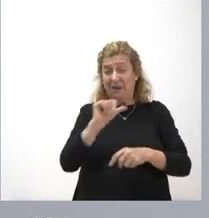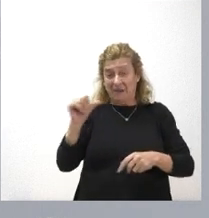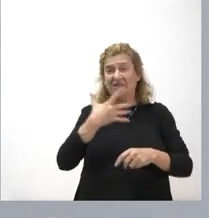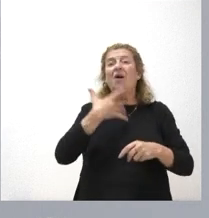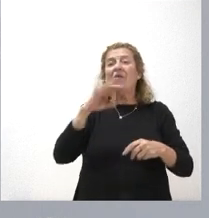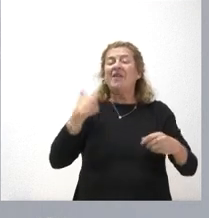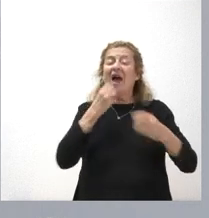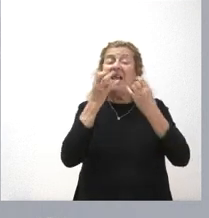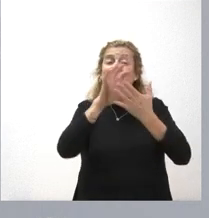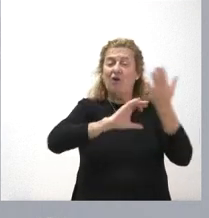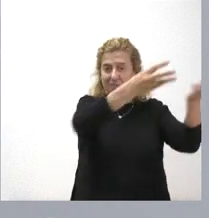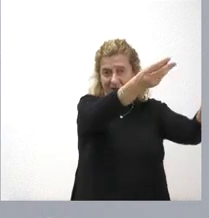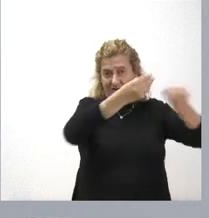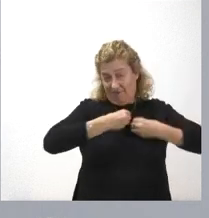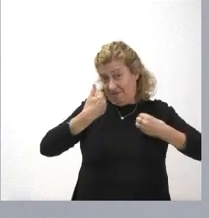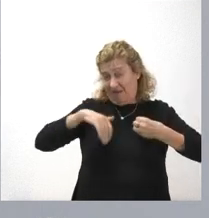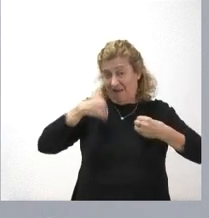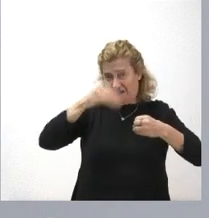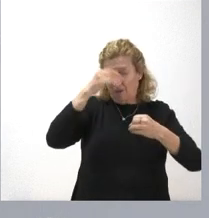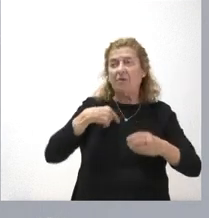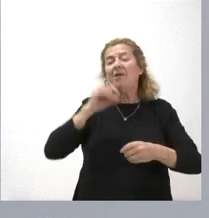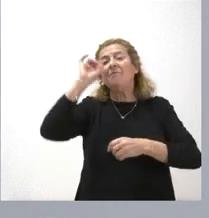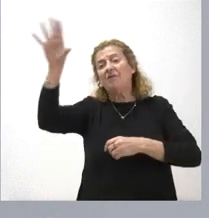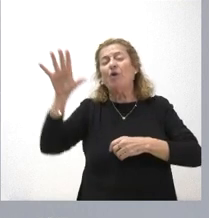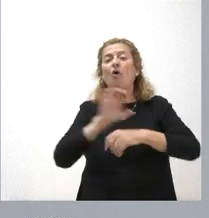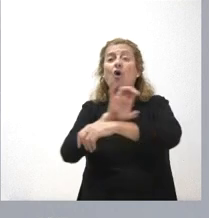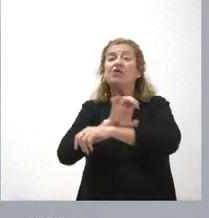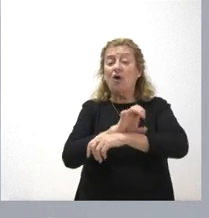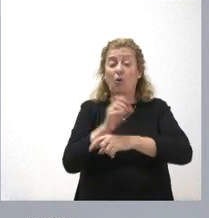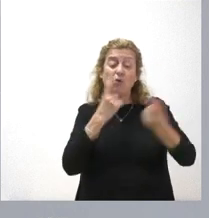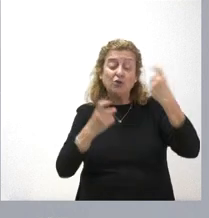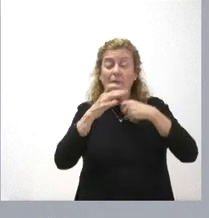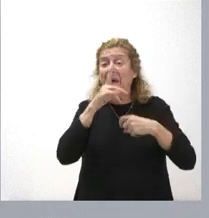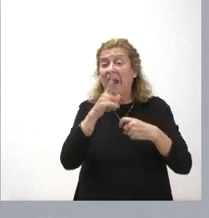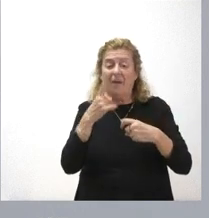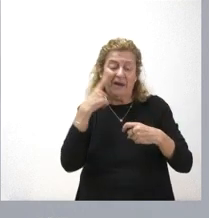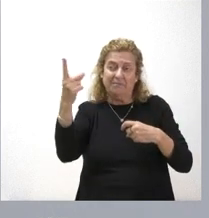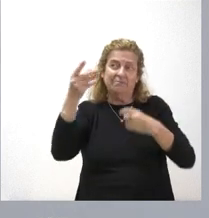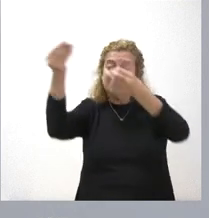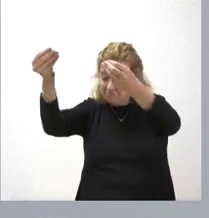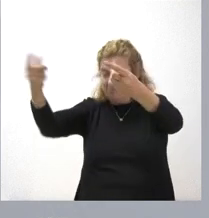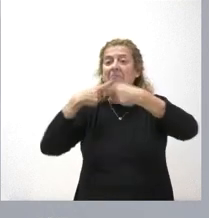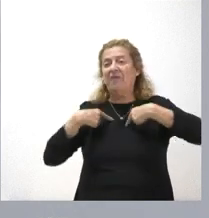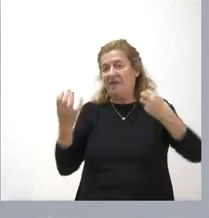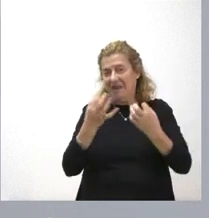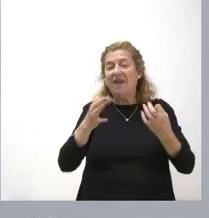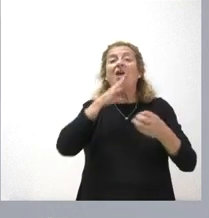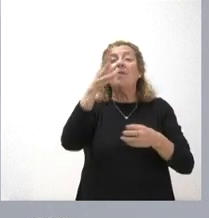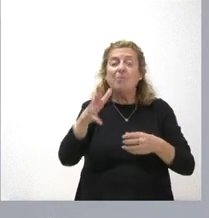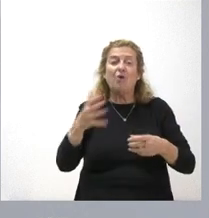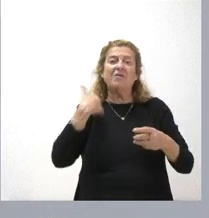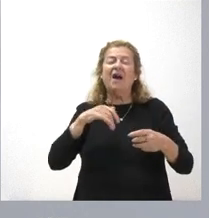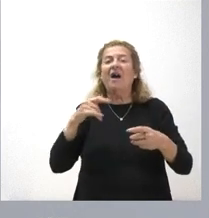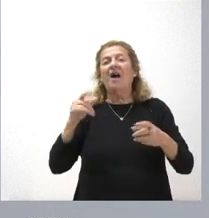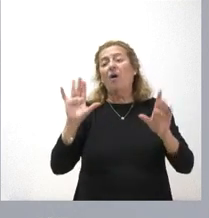de este informe lo enviaremos al consejo consultivo para su informe y esta es la principal restricción porque el estado numérico ya hemos tenido la última